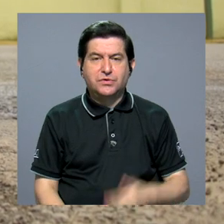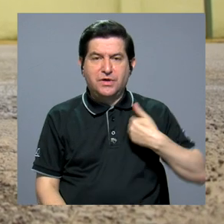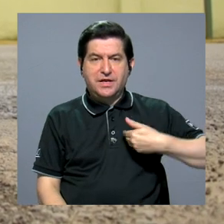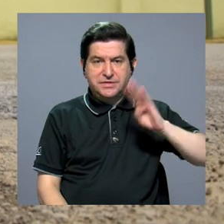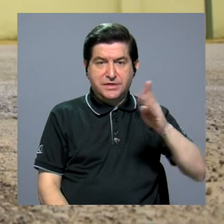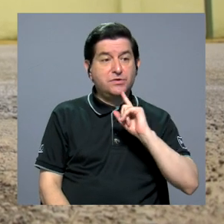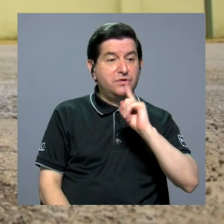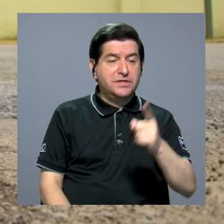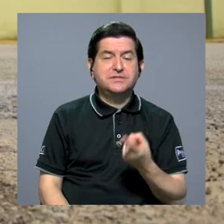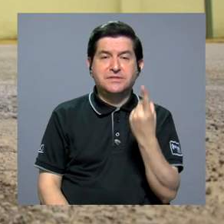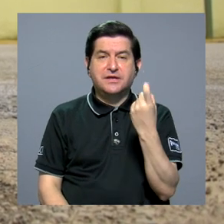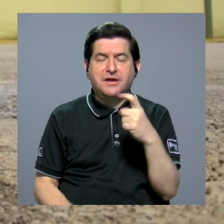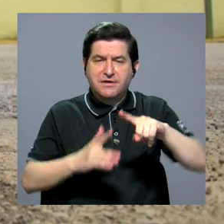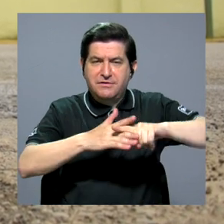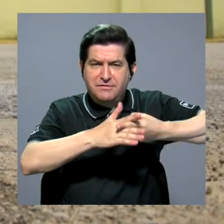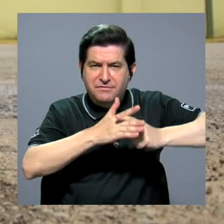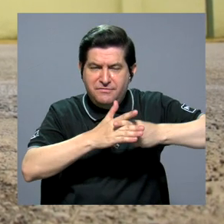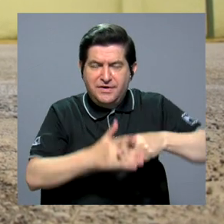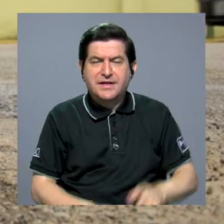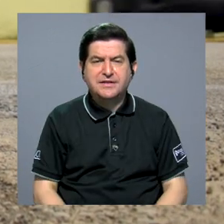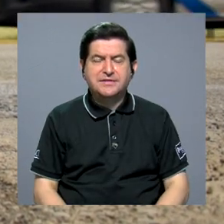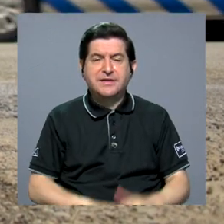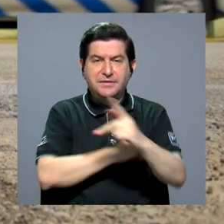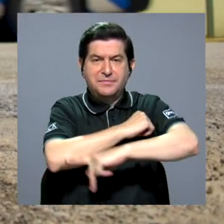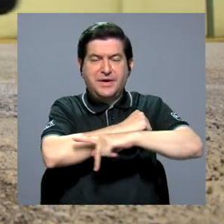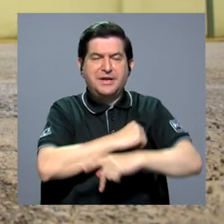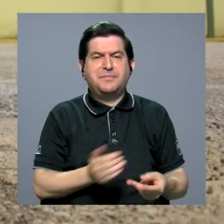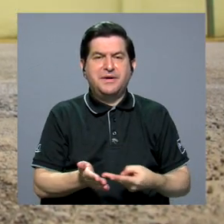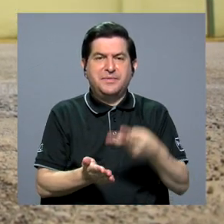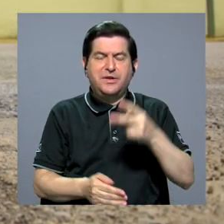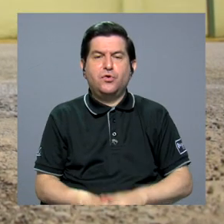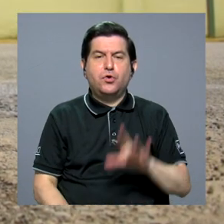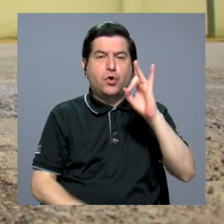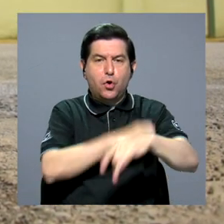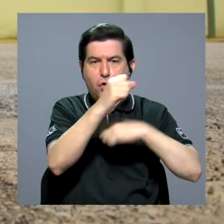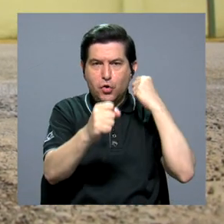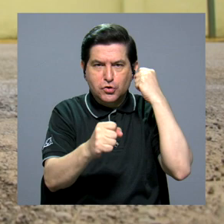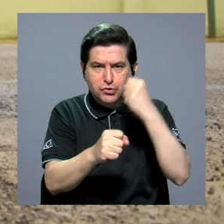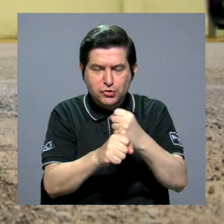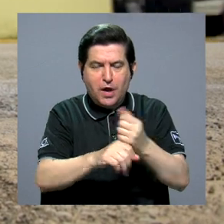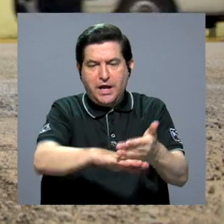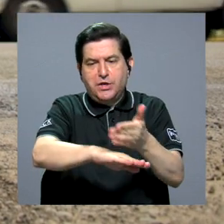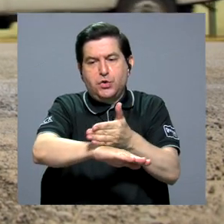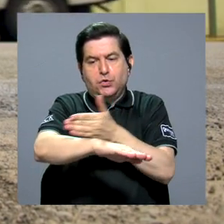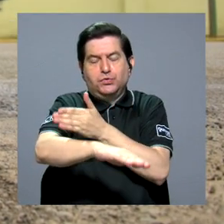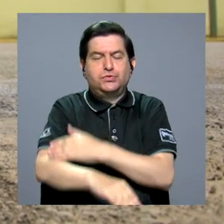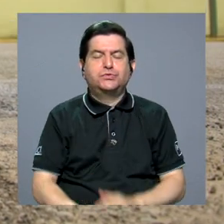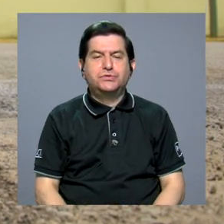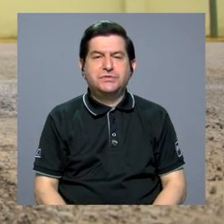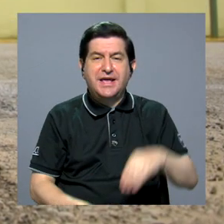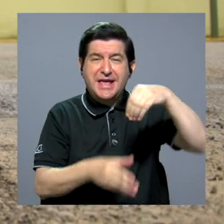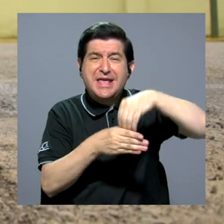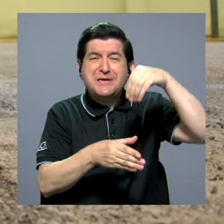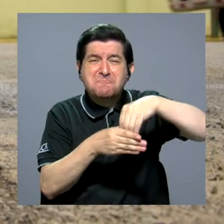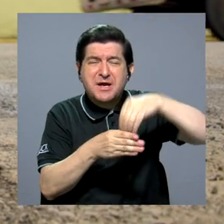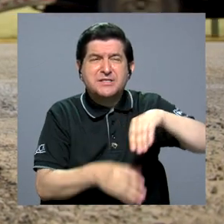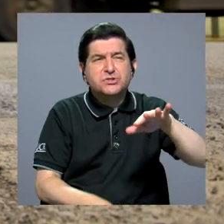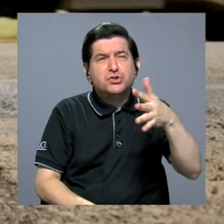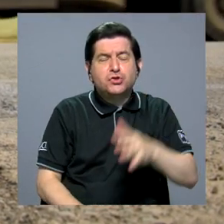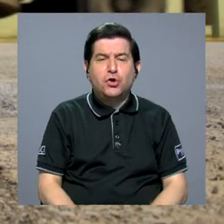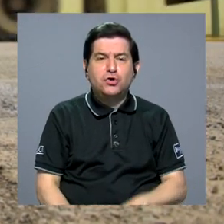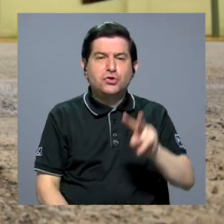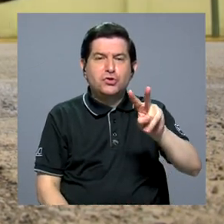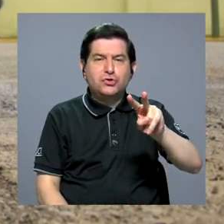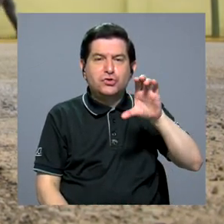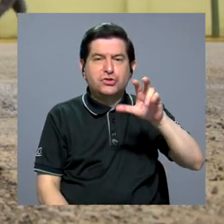Barrantes indicó que la falta de mantenimiento le costaría al país cerca de ocho años de recuperación y una inversión de